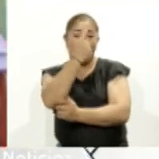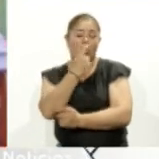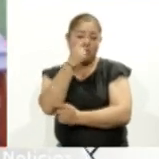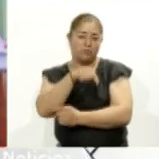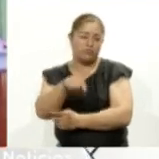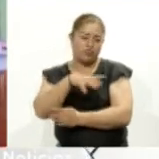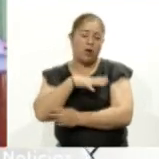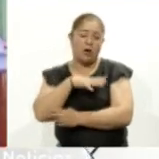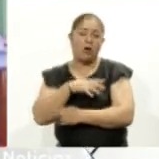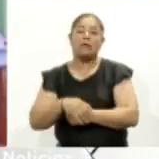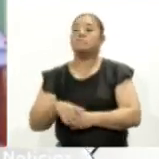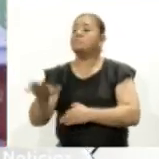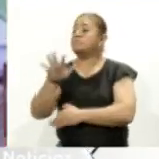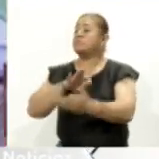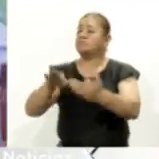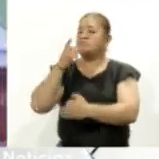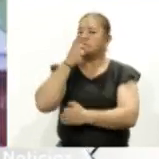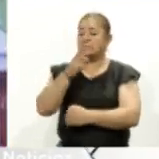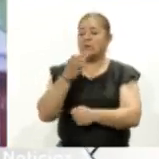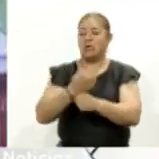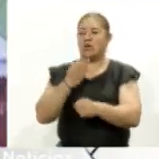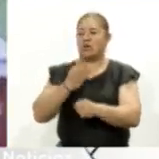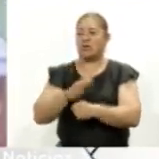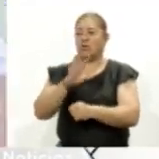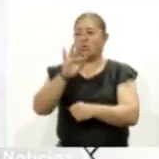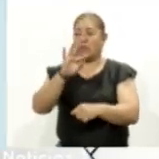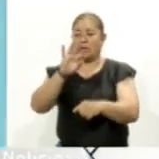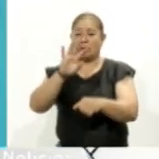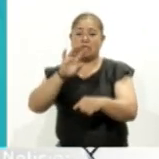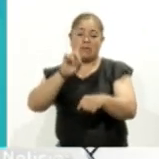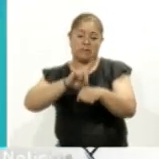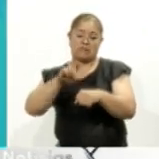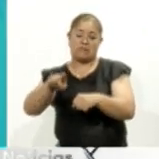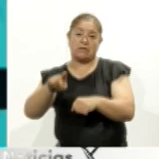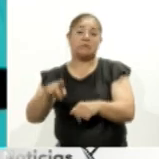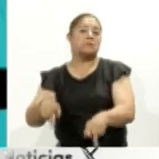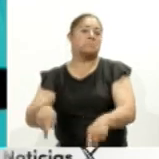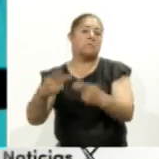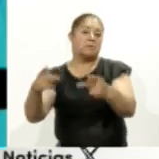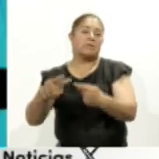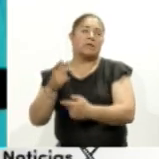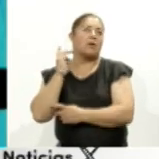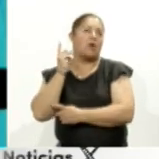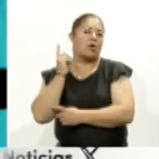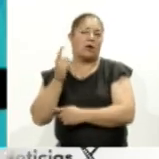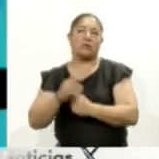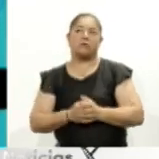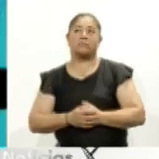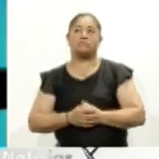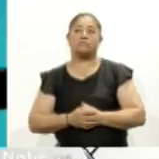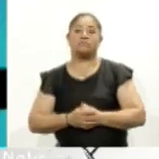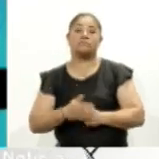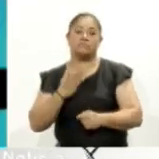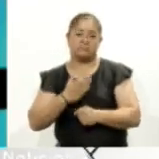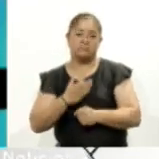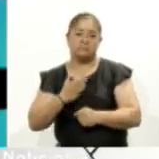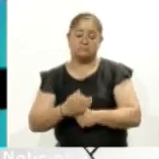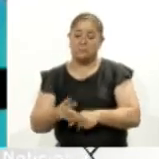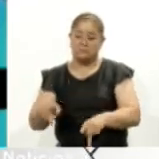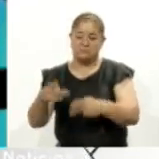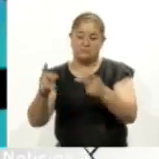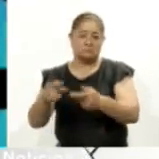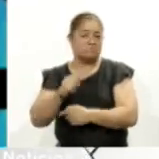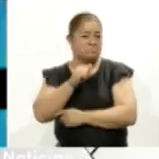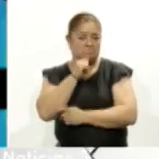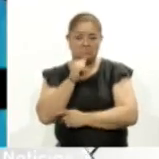prevén que en el marco de los días de cuaresma aumenten sus ventas que tengamos alzas alza ahorita si no por lo mismo de